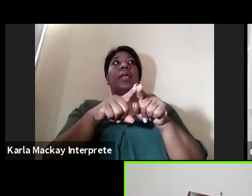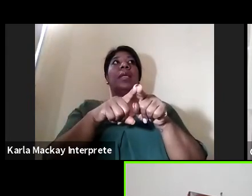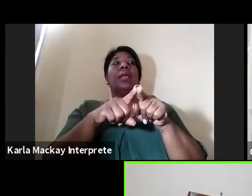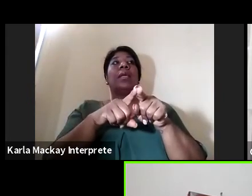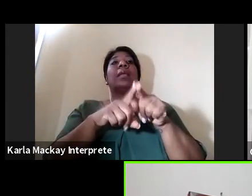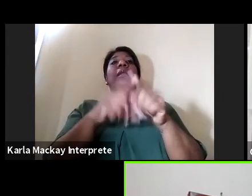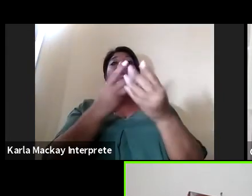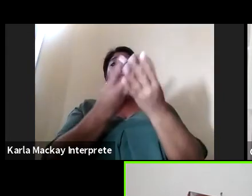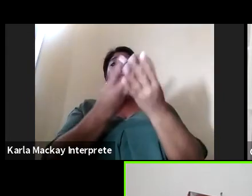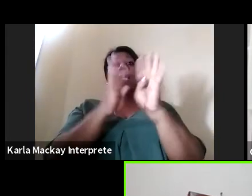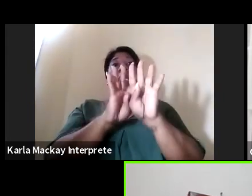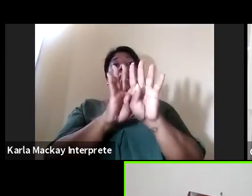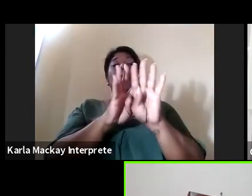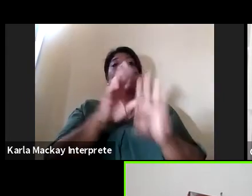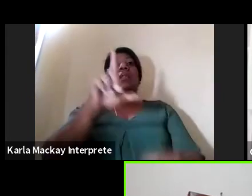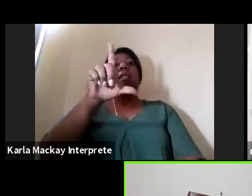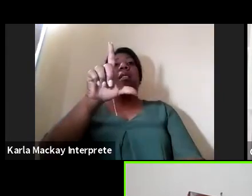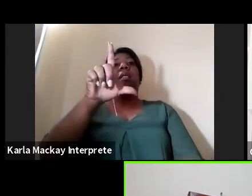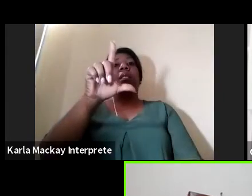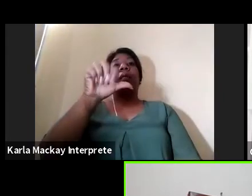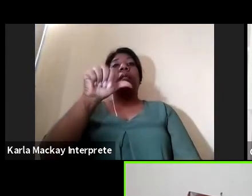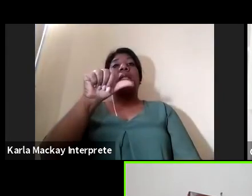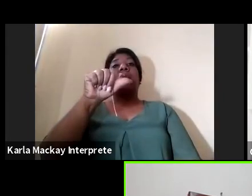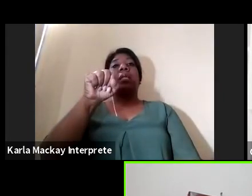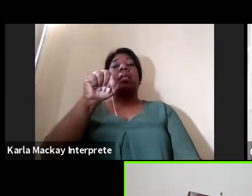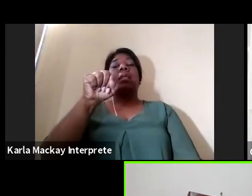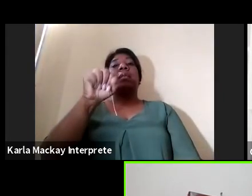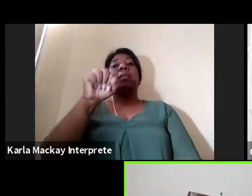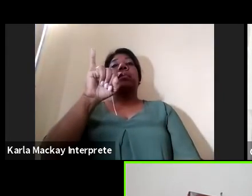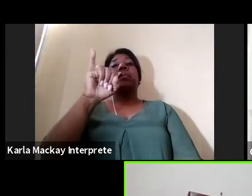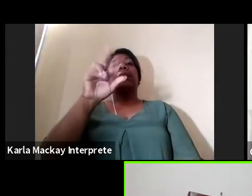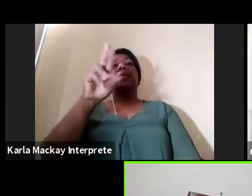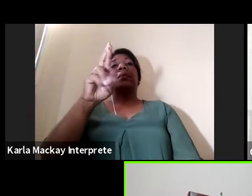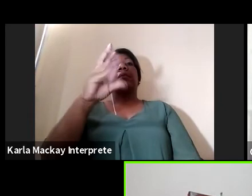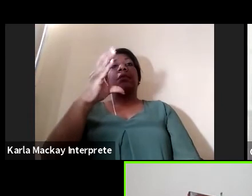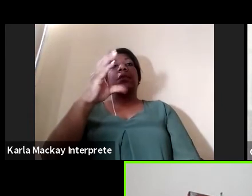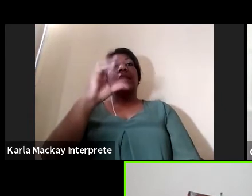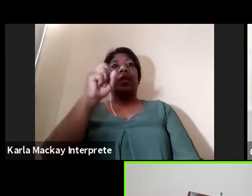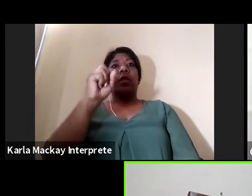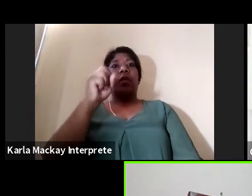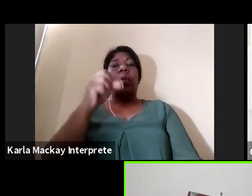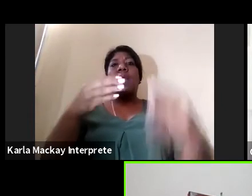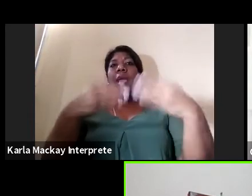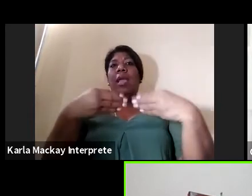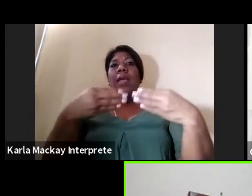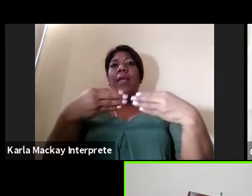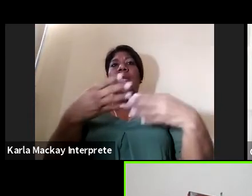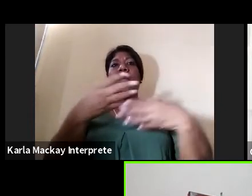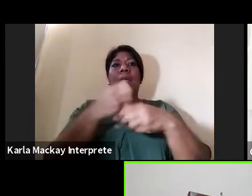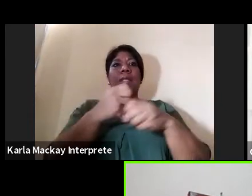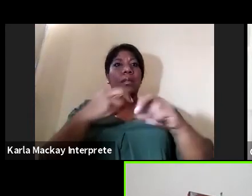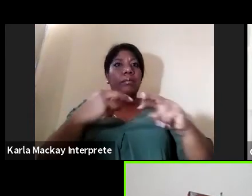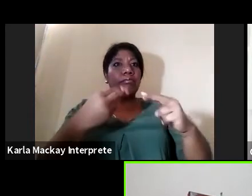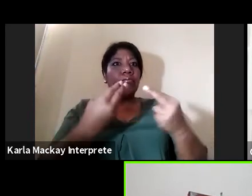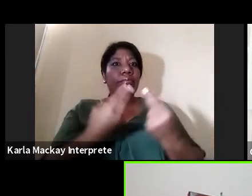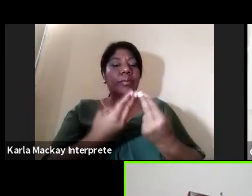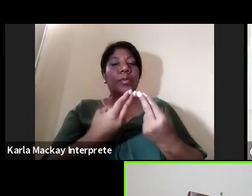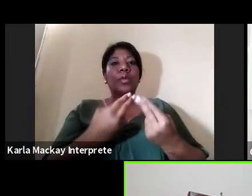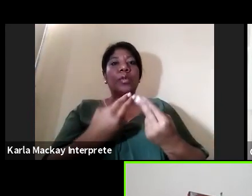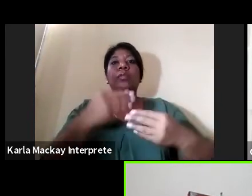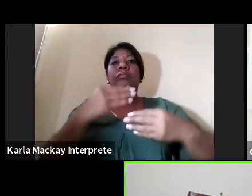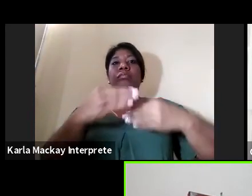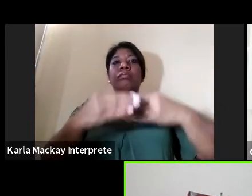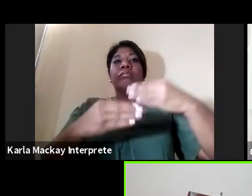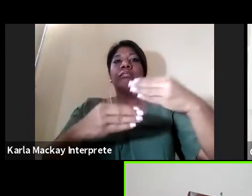también en Panamá estamos también abiertos a poder organizar esas reuniones y esos procesos para darle